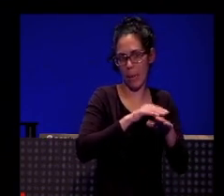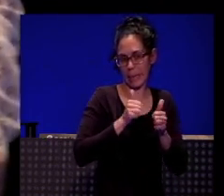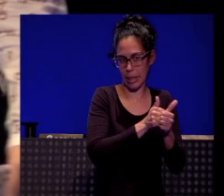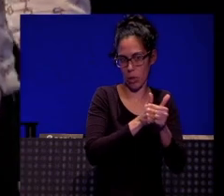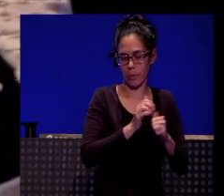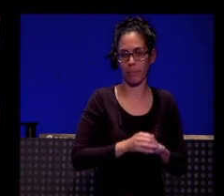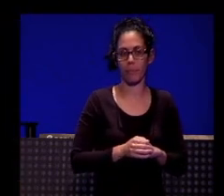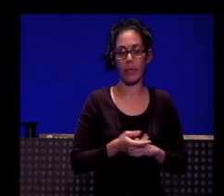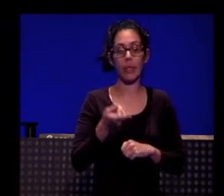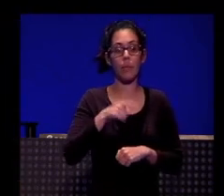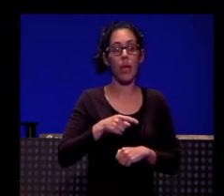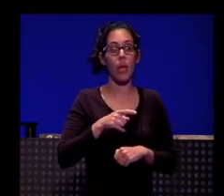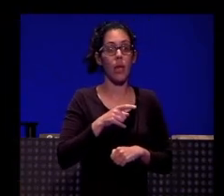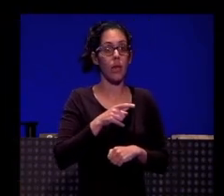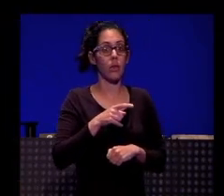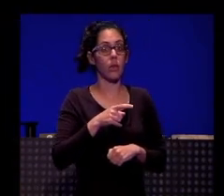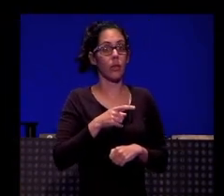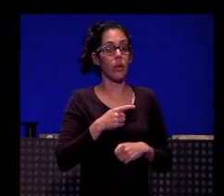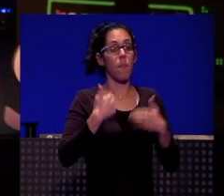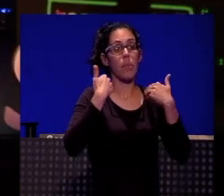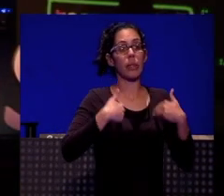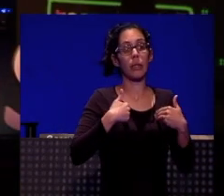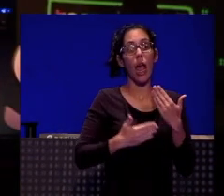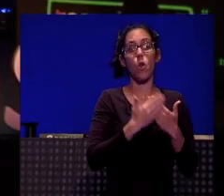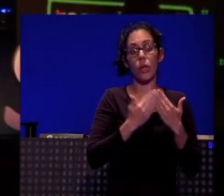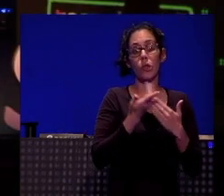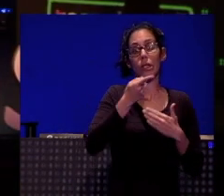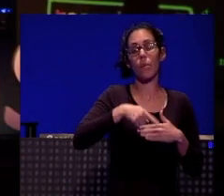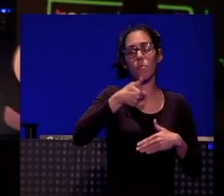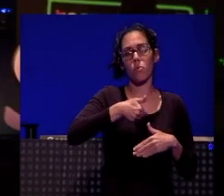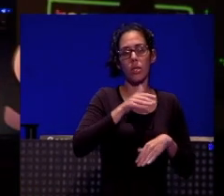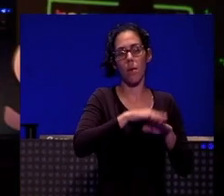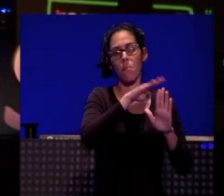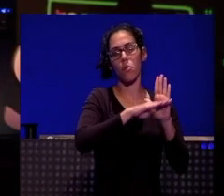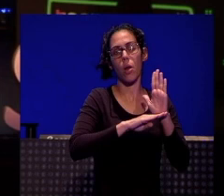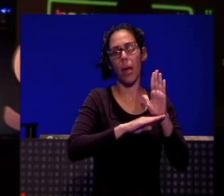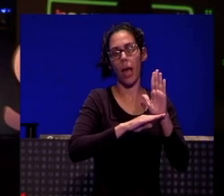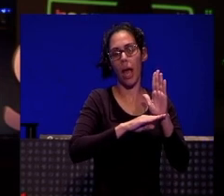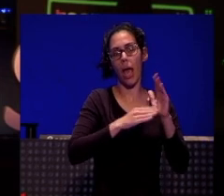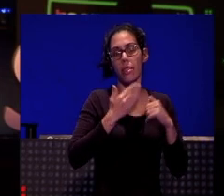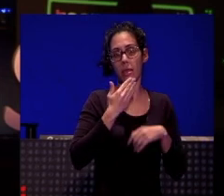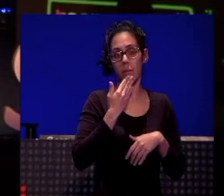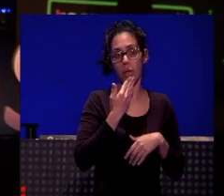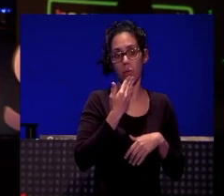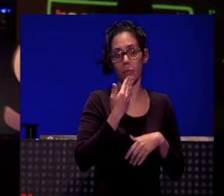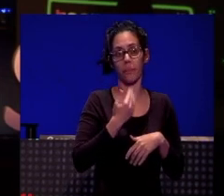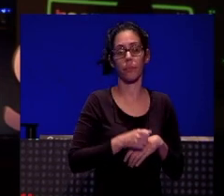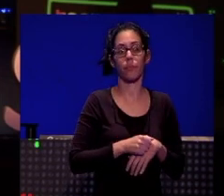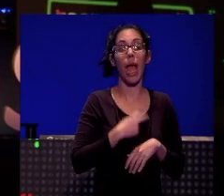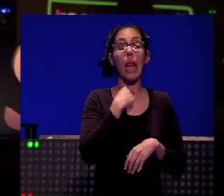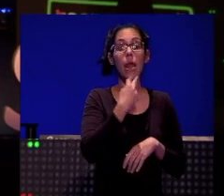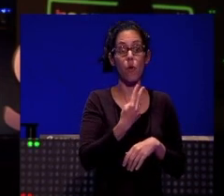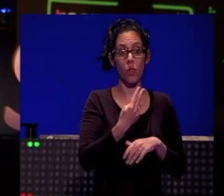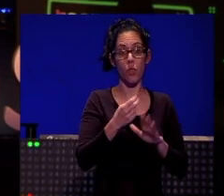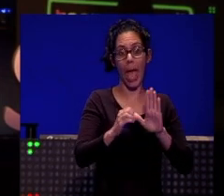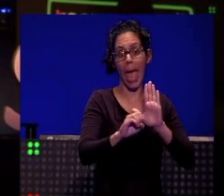Presencia e innovación, también es muy importante en programas de entretenimiento. La Voz Antena 3 tiene emoji propio en